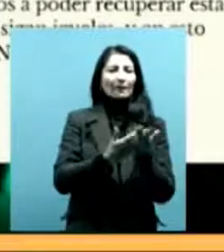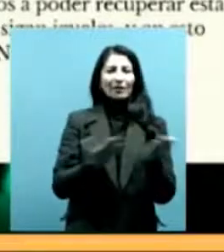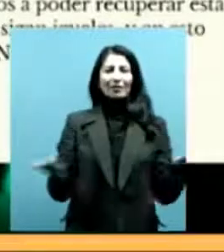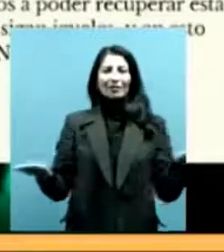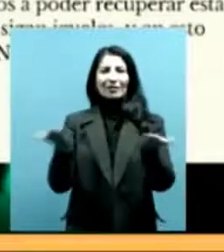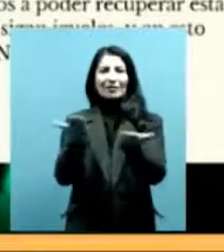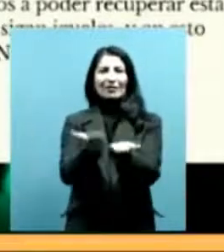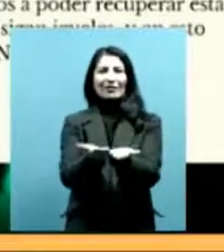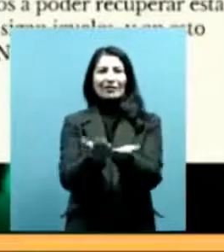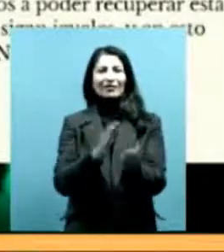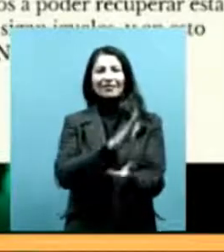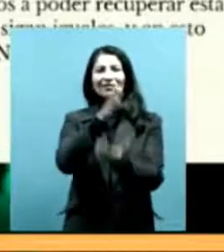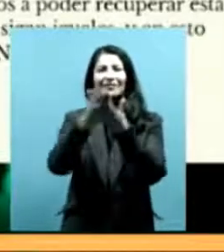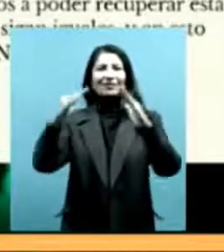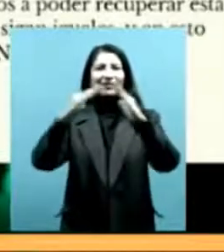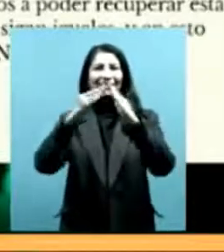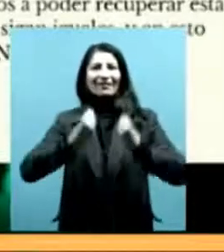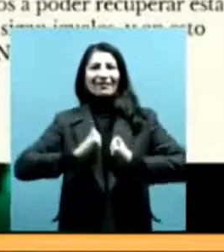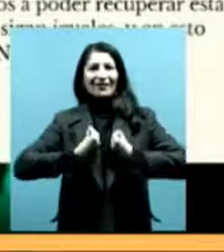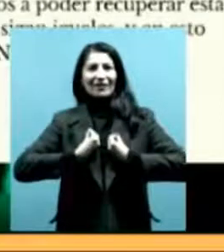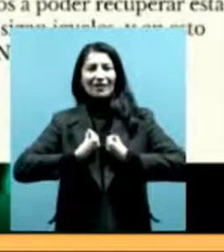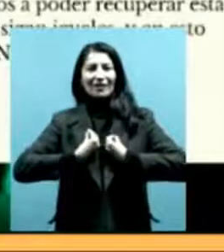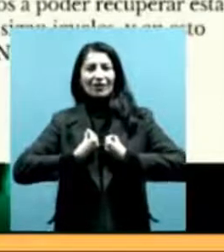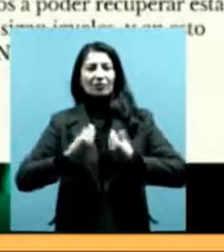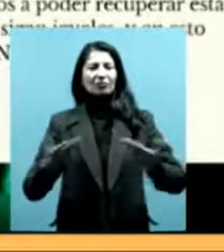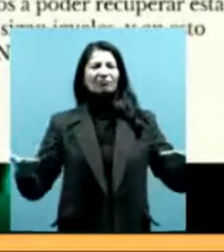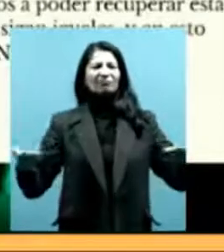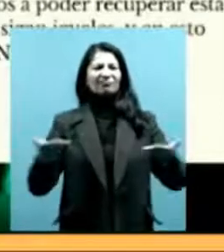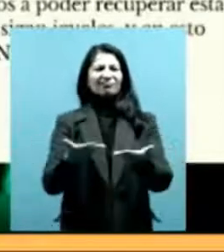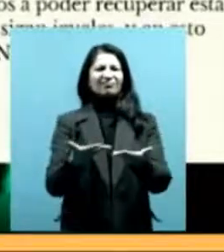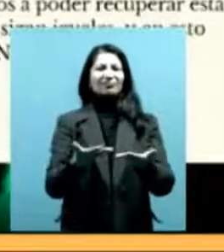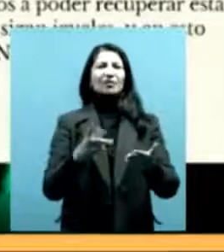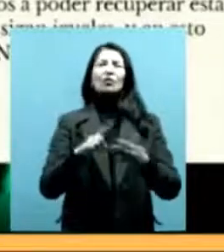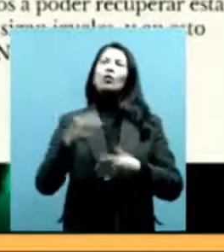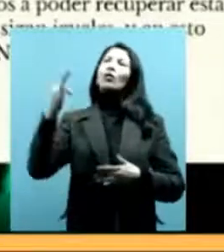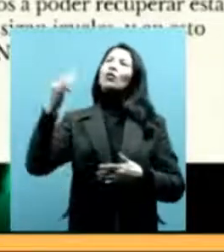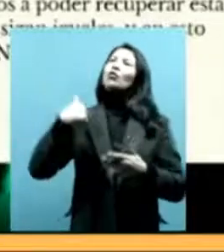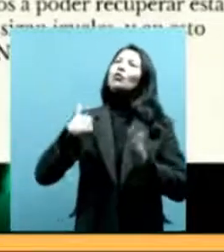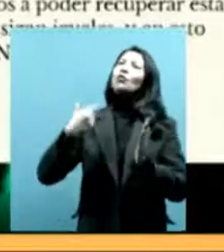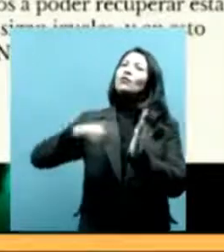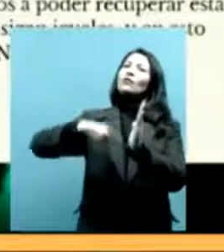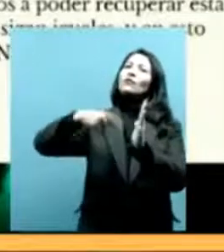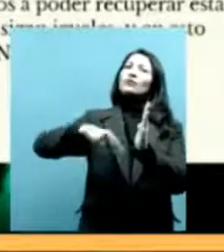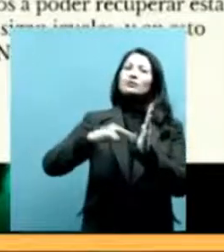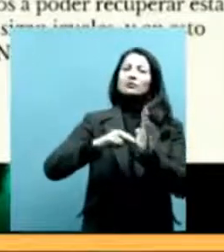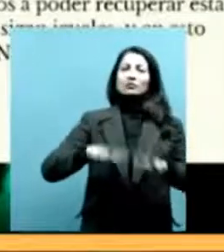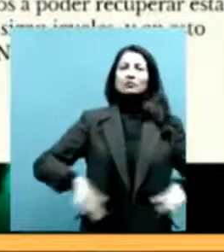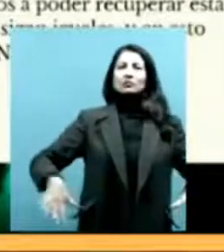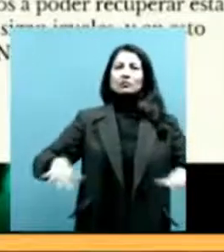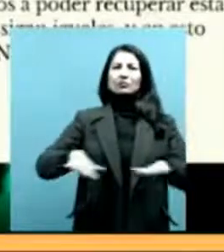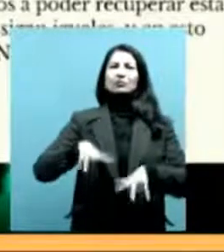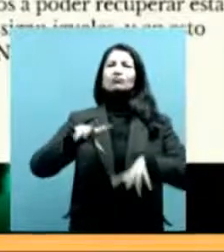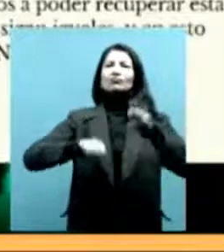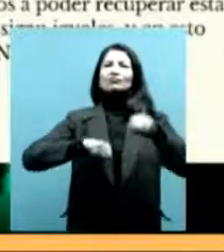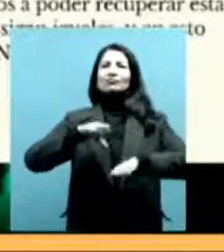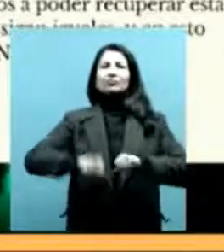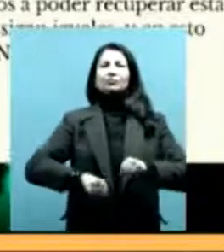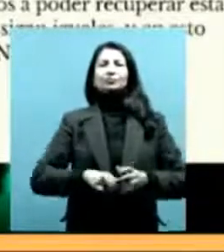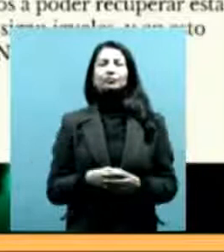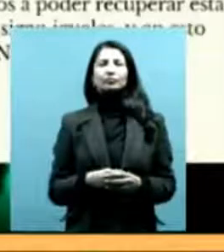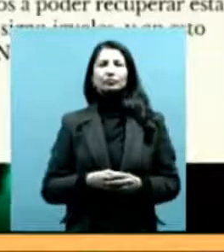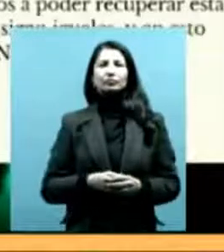viviendo. De pronto se presentaban, y ellos quedaban como puesteros, como peones, en el territorio en el que habían vivido toda su vida.